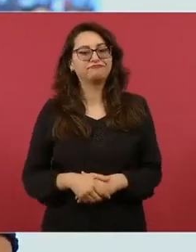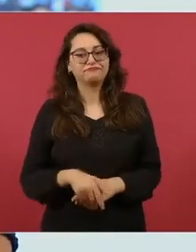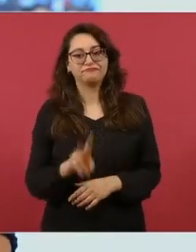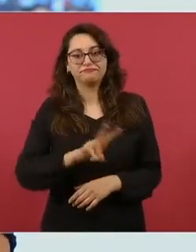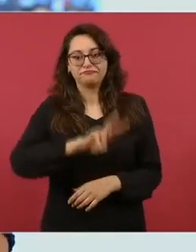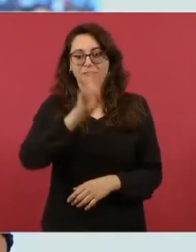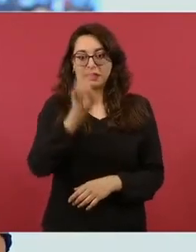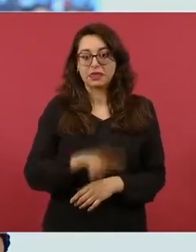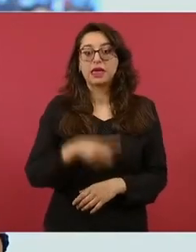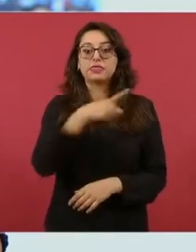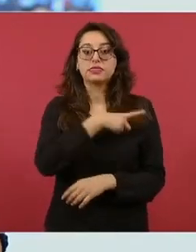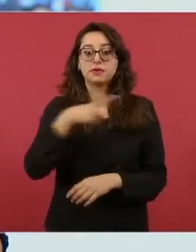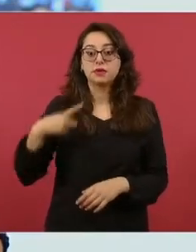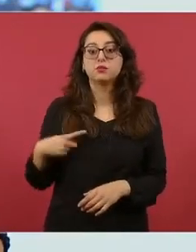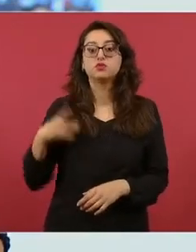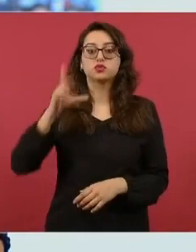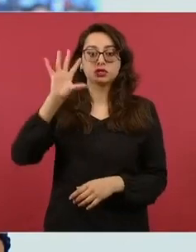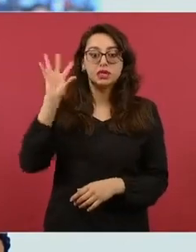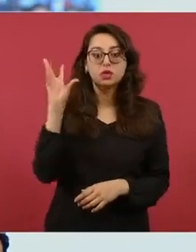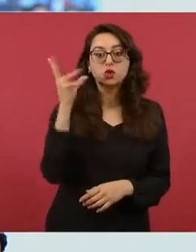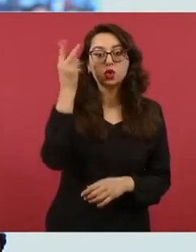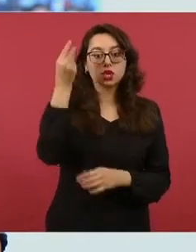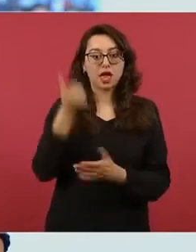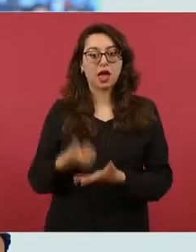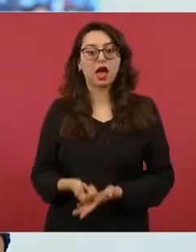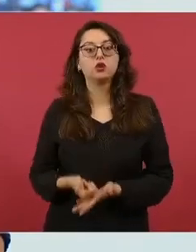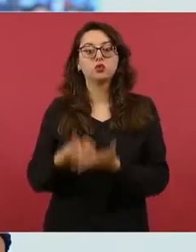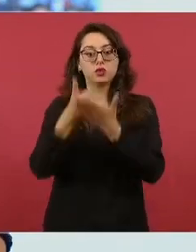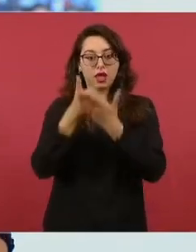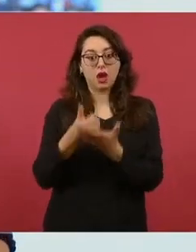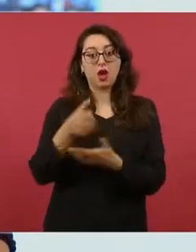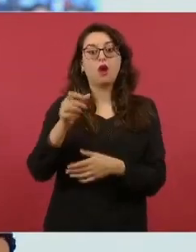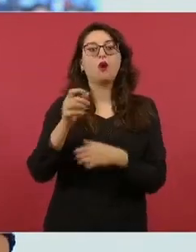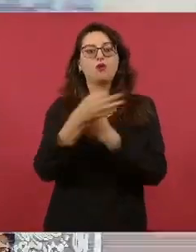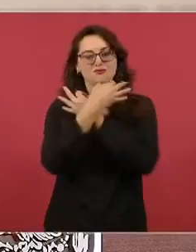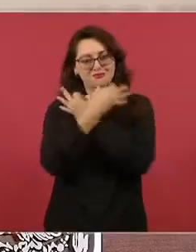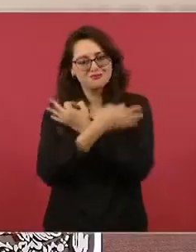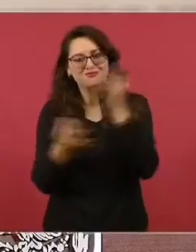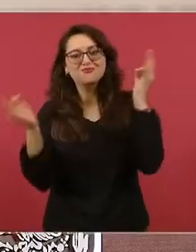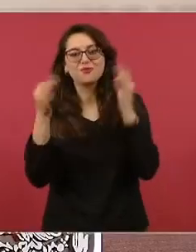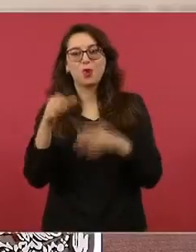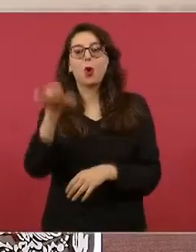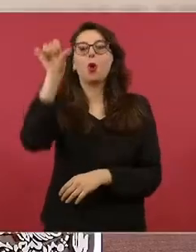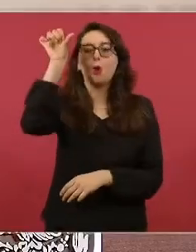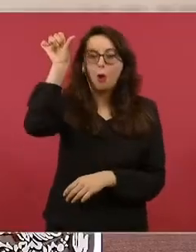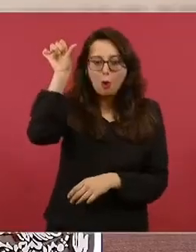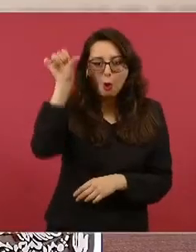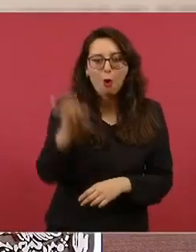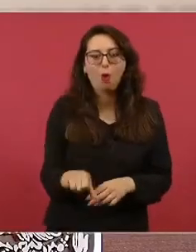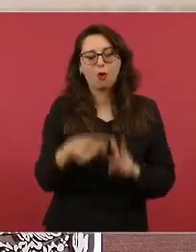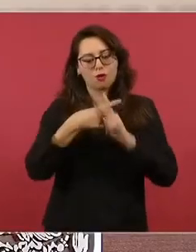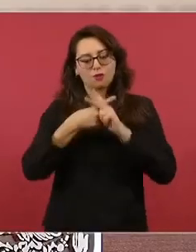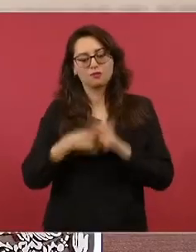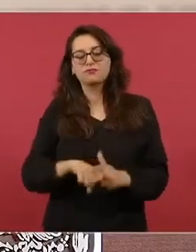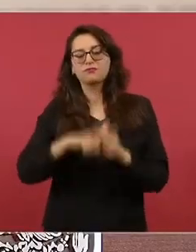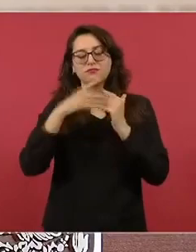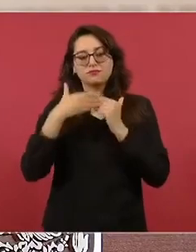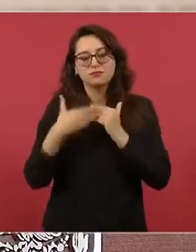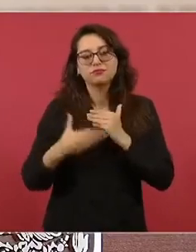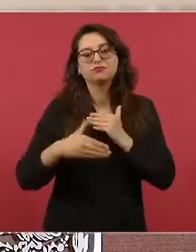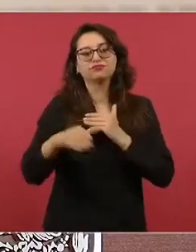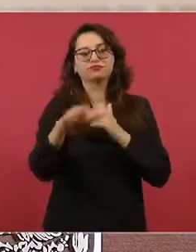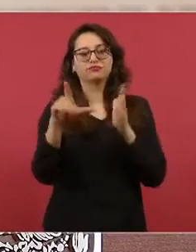financiera e impulsar la economía de las familias, a partir de hoy, las tarjetas de financiera para el bienestar